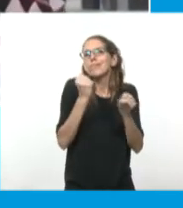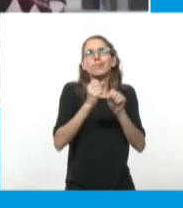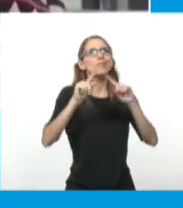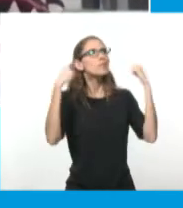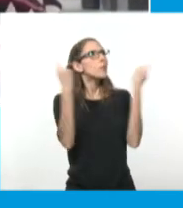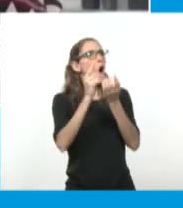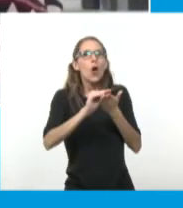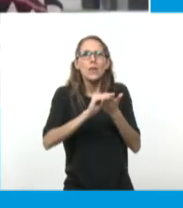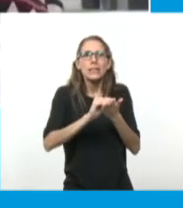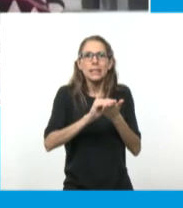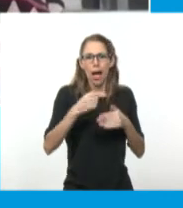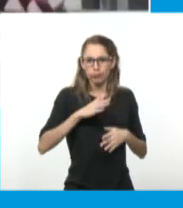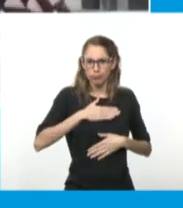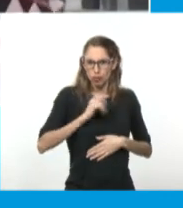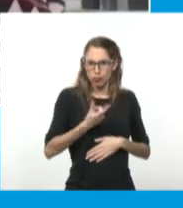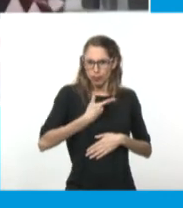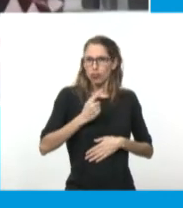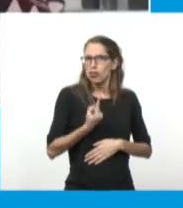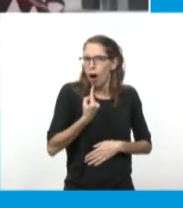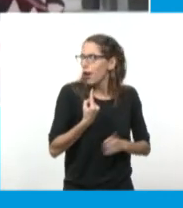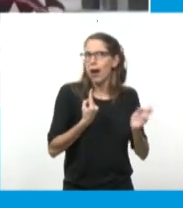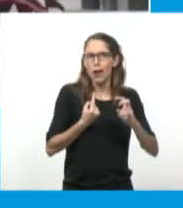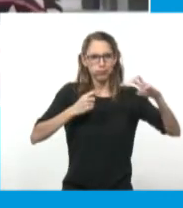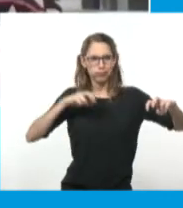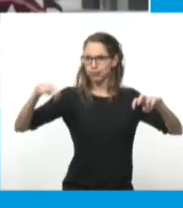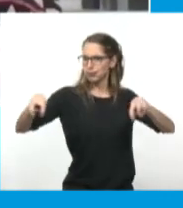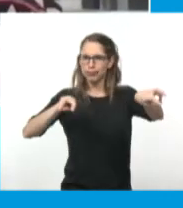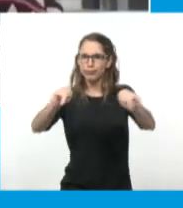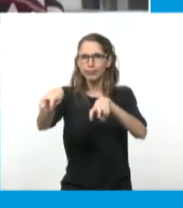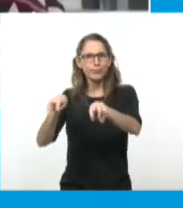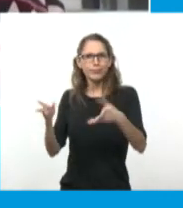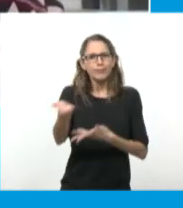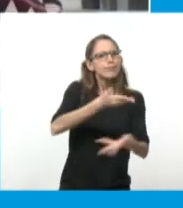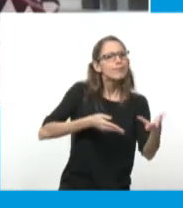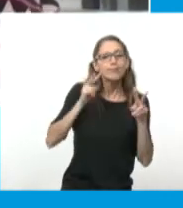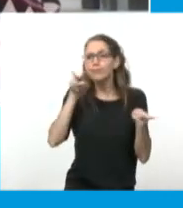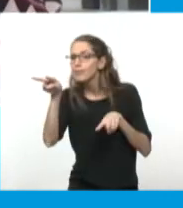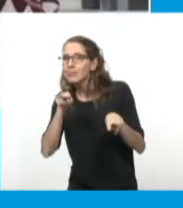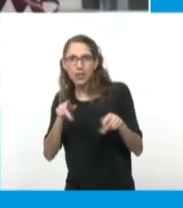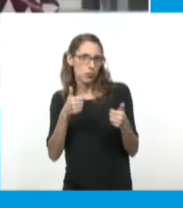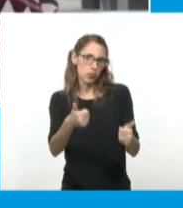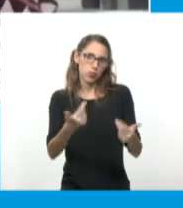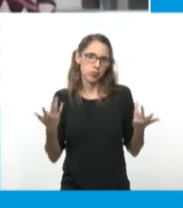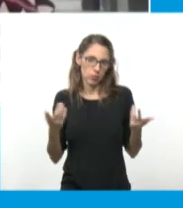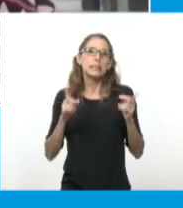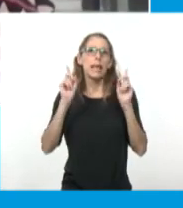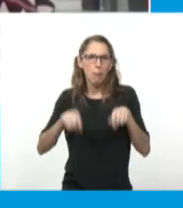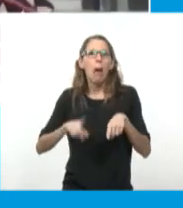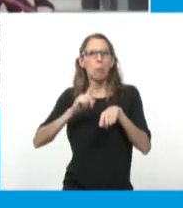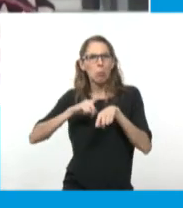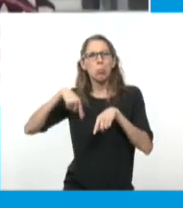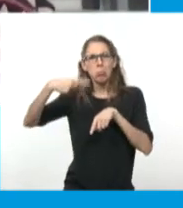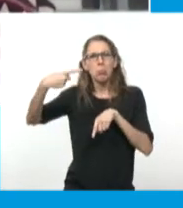manera muy interesante de llevar esa soledad, y sí, reunirse periódicamente con